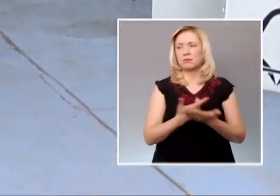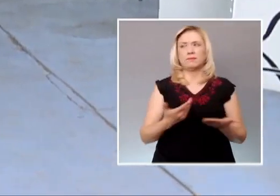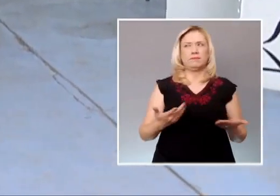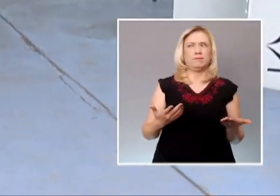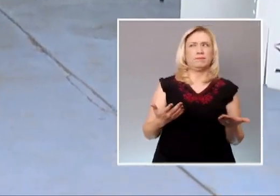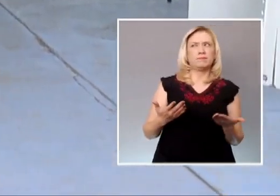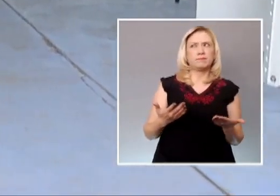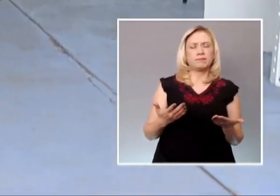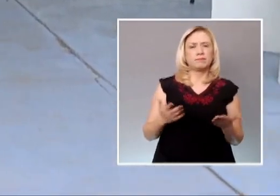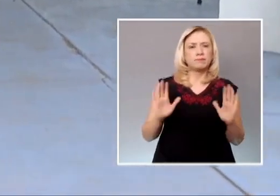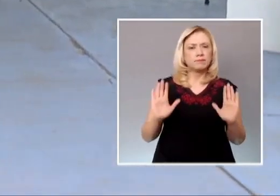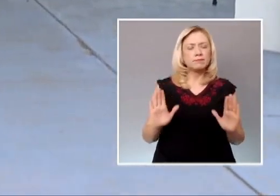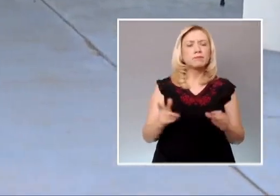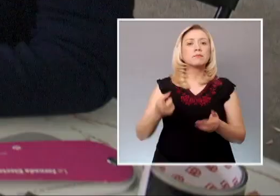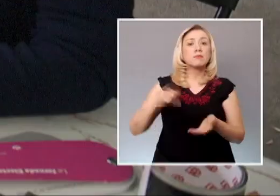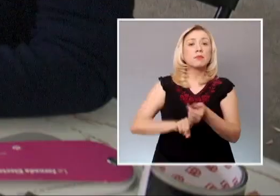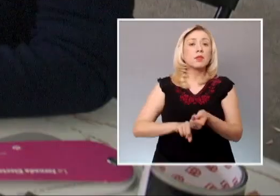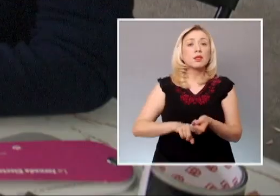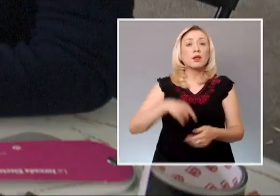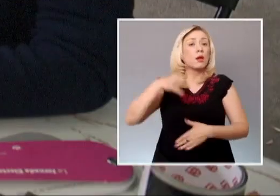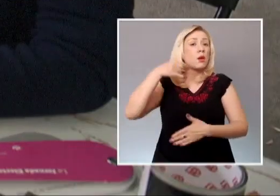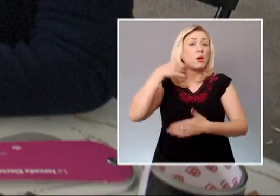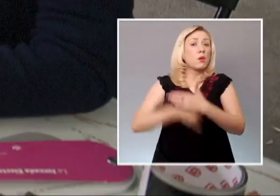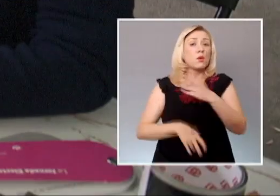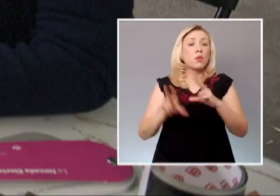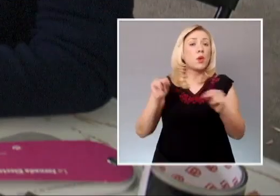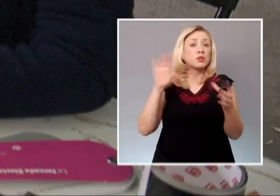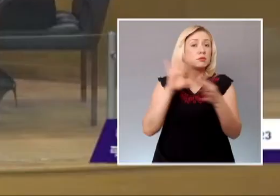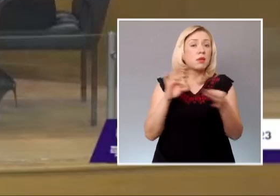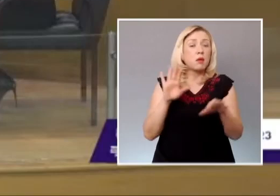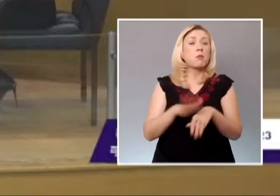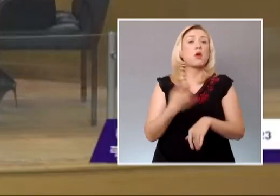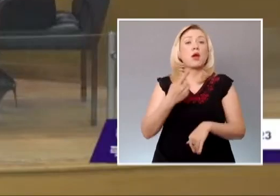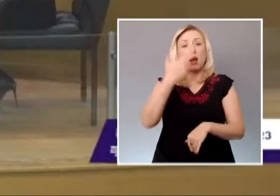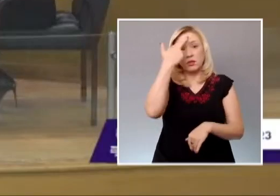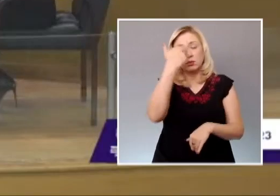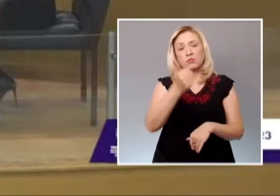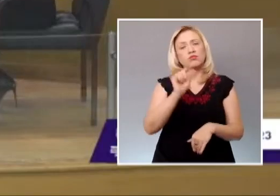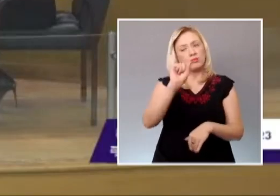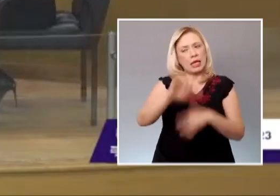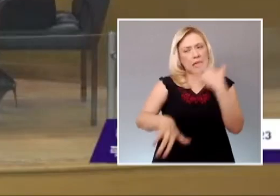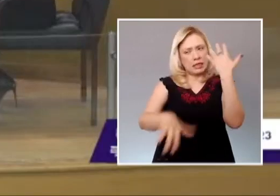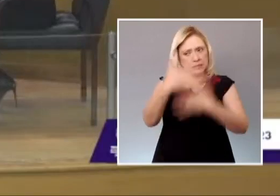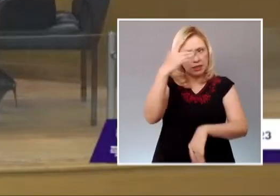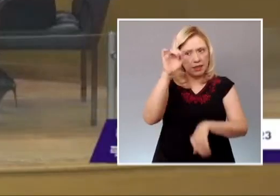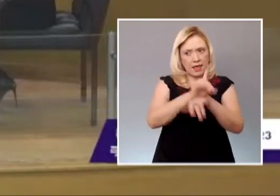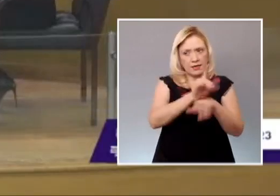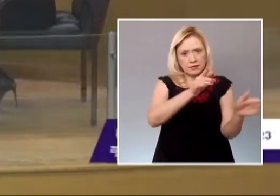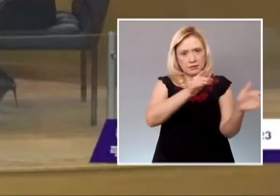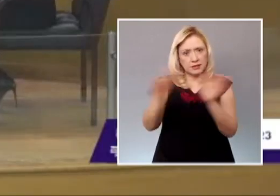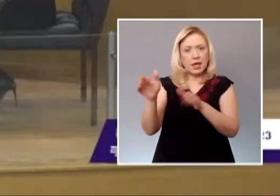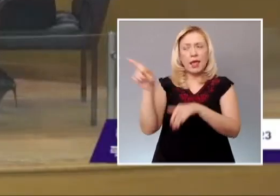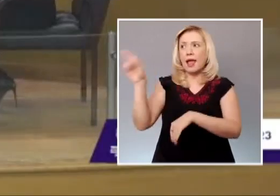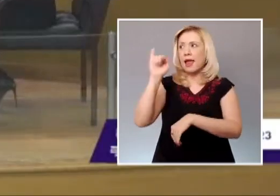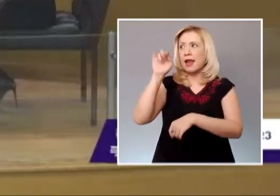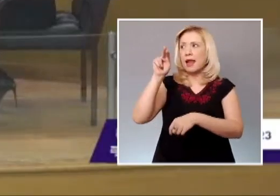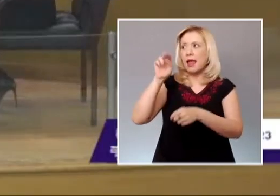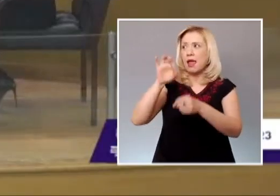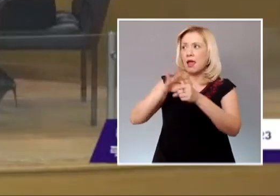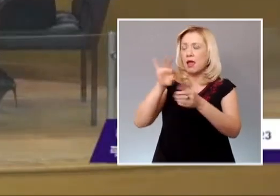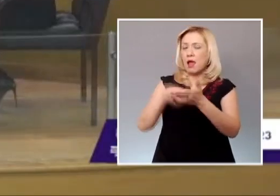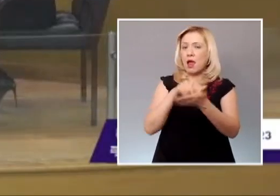contexto en el que sucedieron los hechos, por lo que ordenó que, en un plazo de 15 días, el INE emita una nueva resolución,